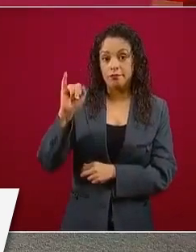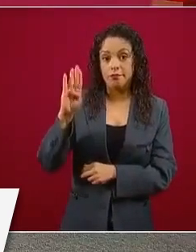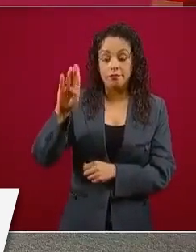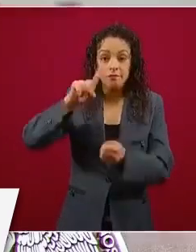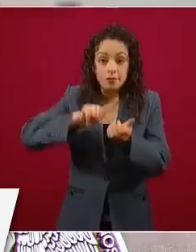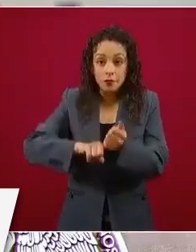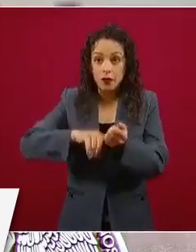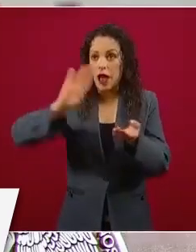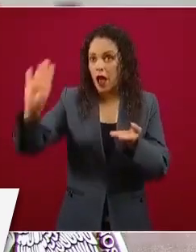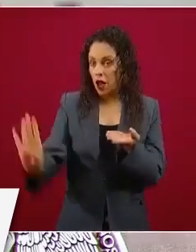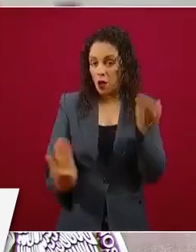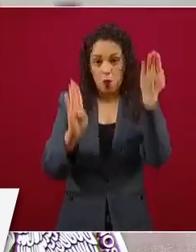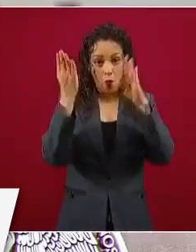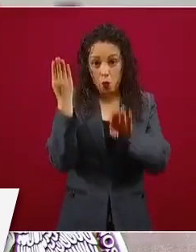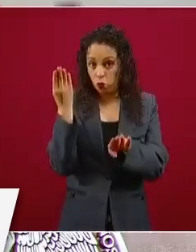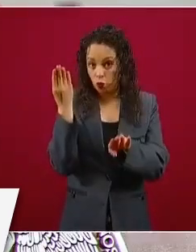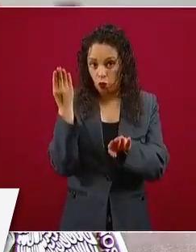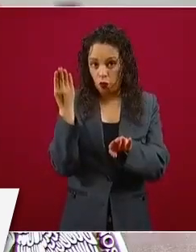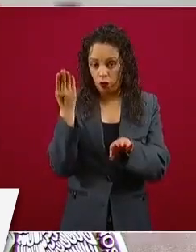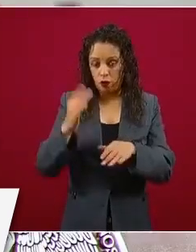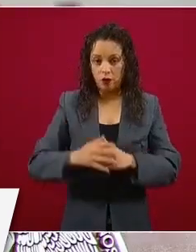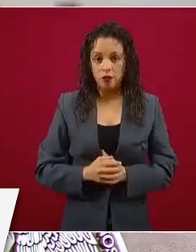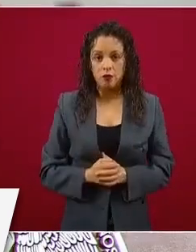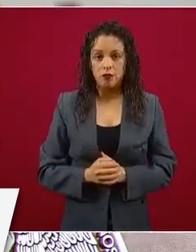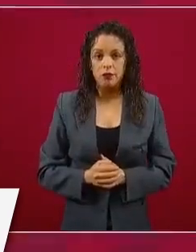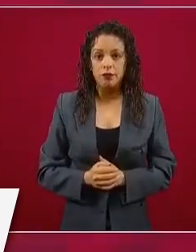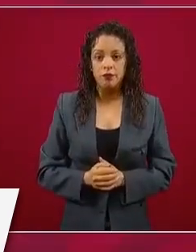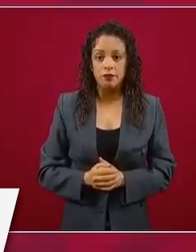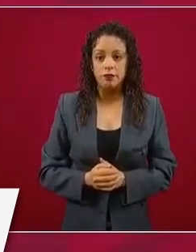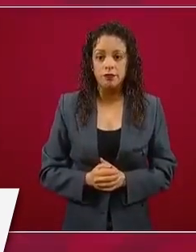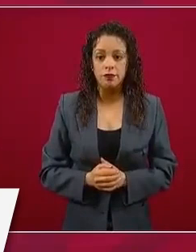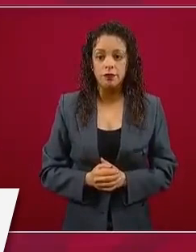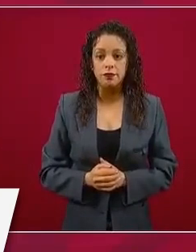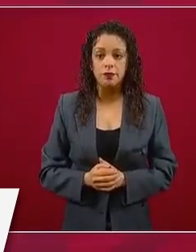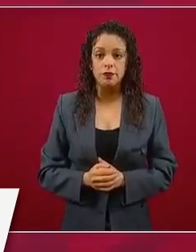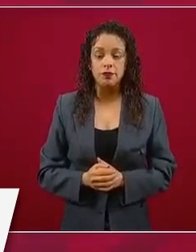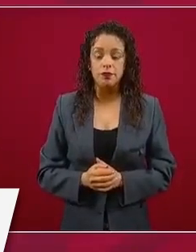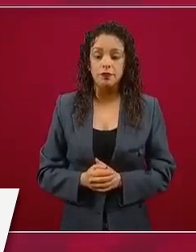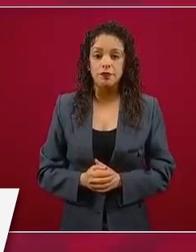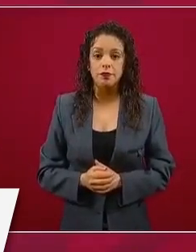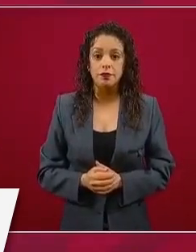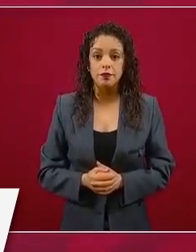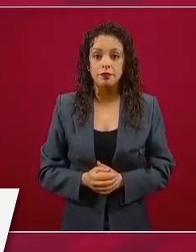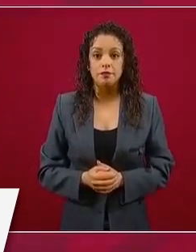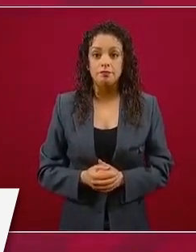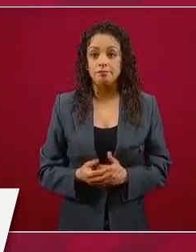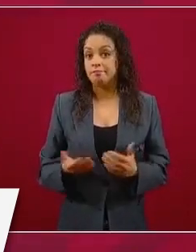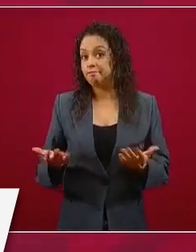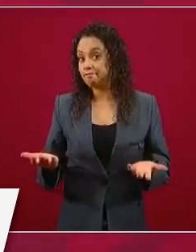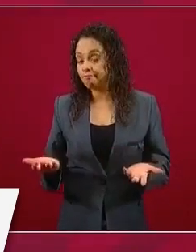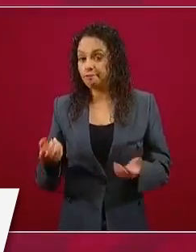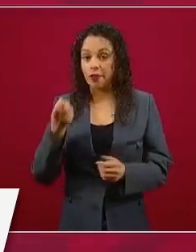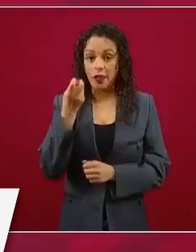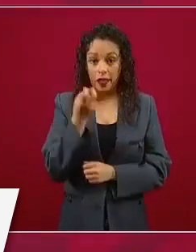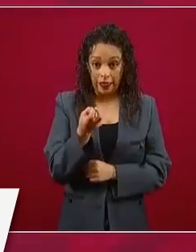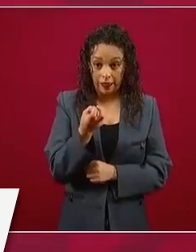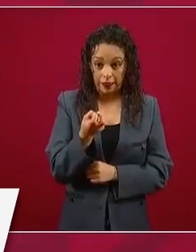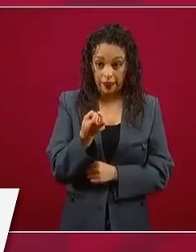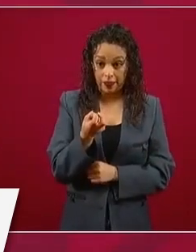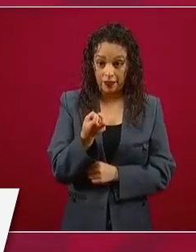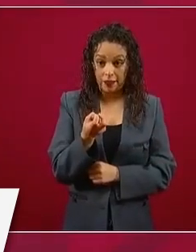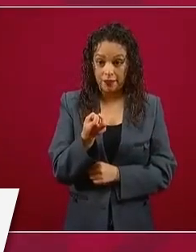y se convirtió en una región